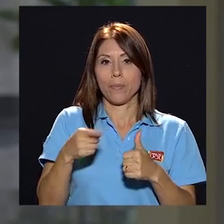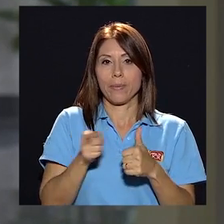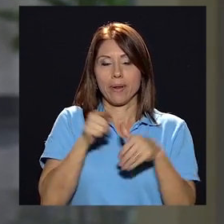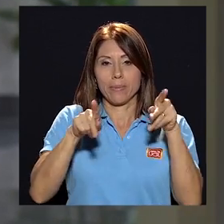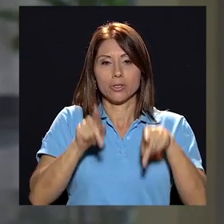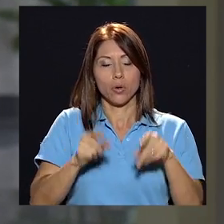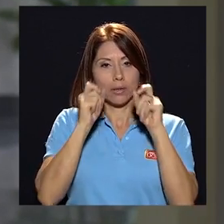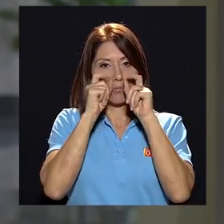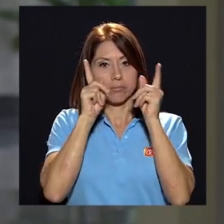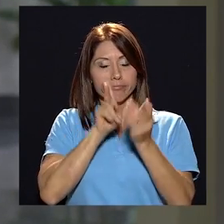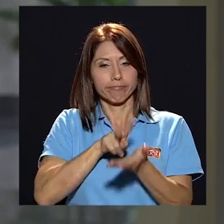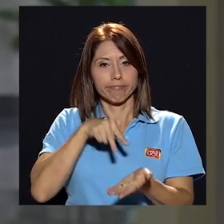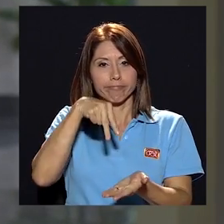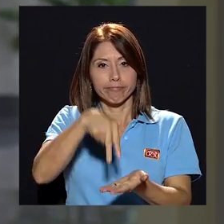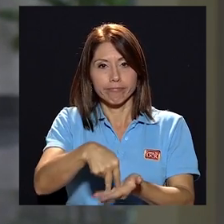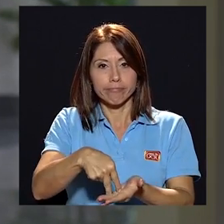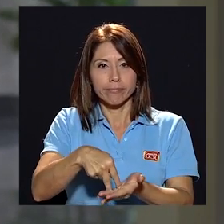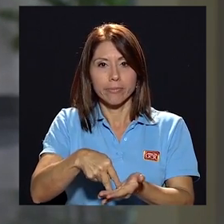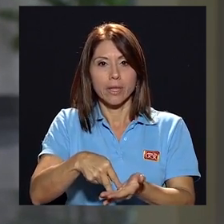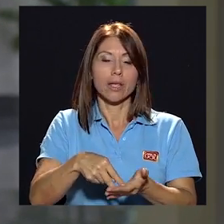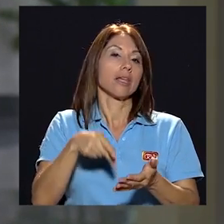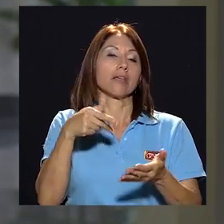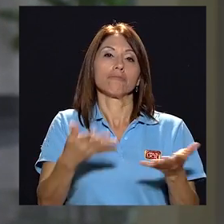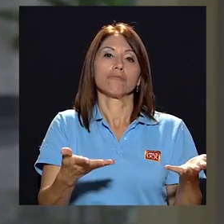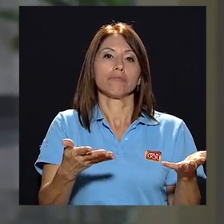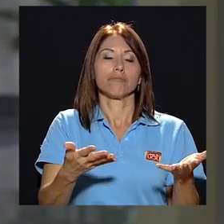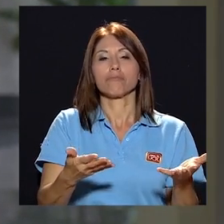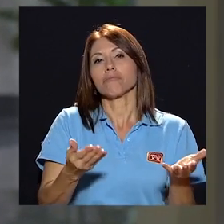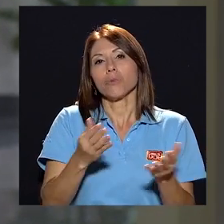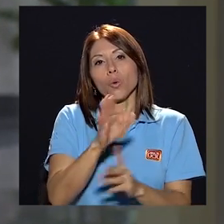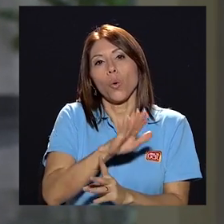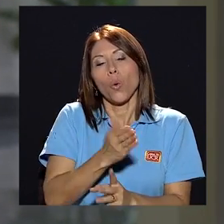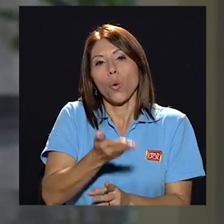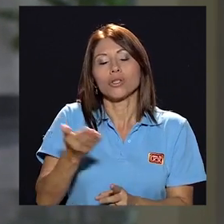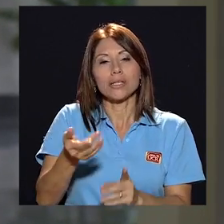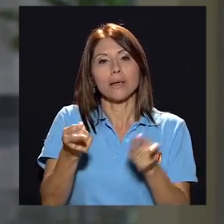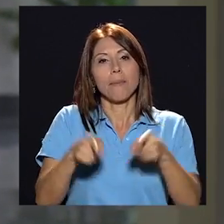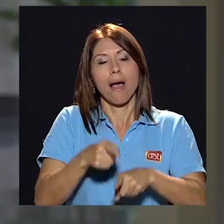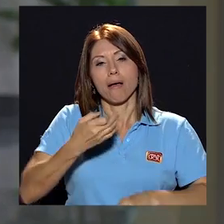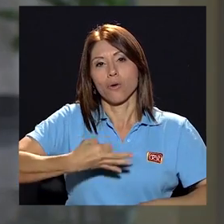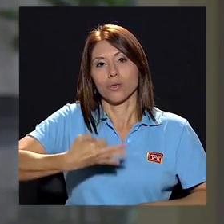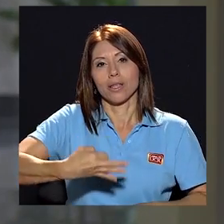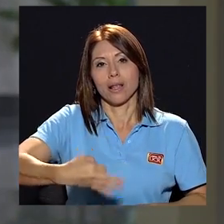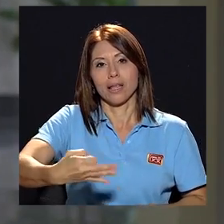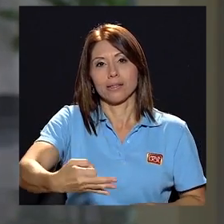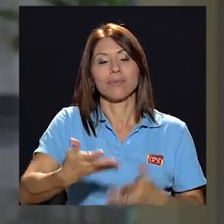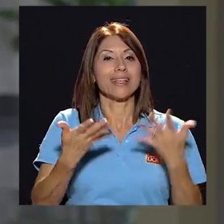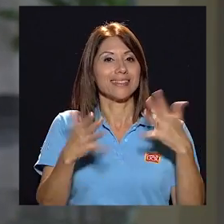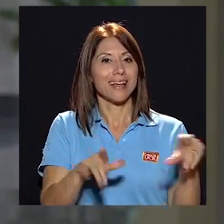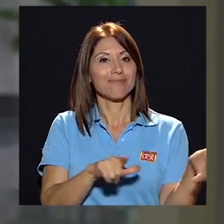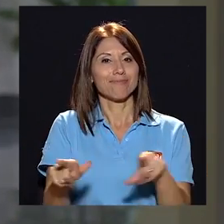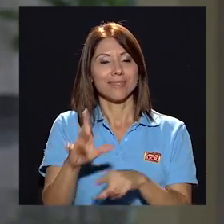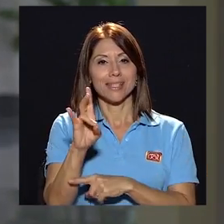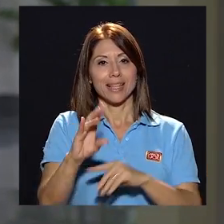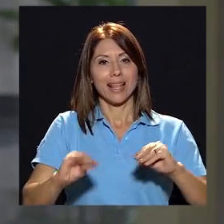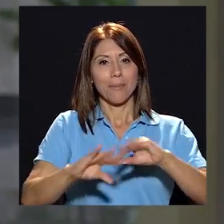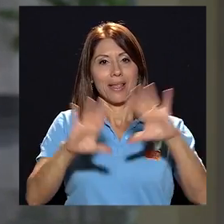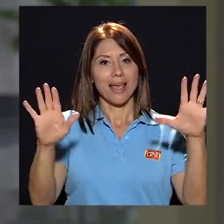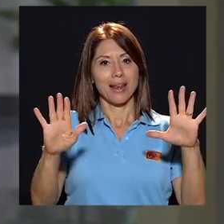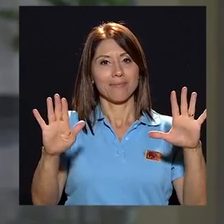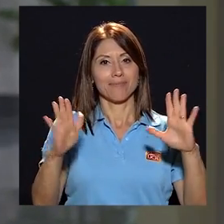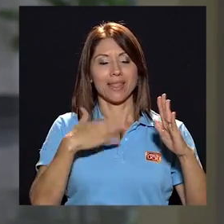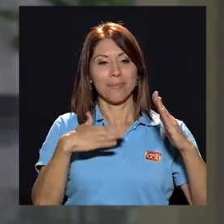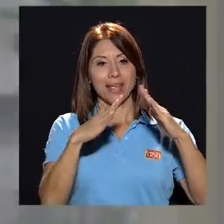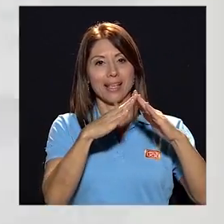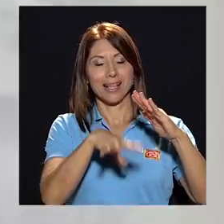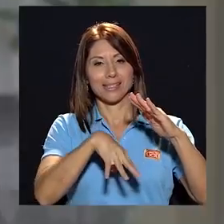soy el primero que me levanto. Y, pues, a partir de ahí, pues, son las cotidianidades para lograr ya a las 7 de la mañana estar